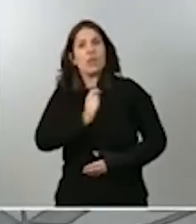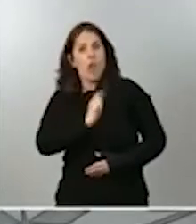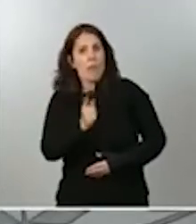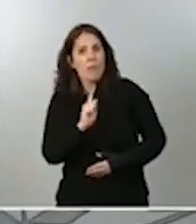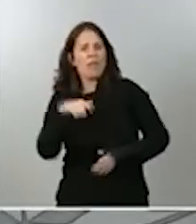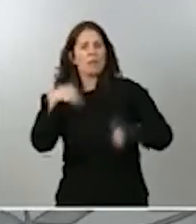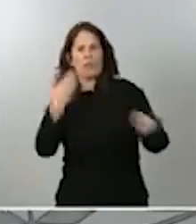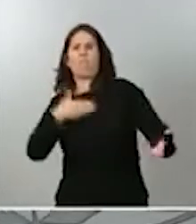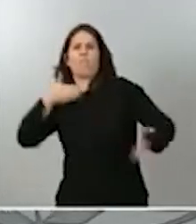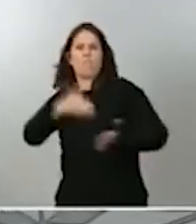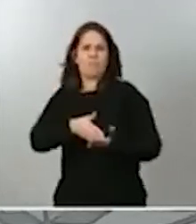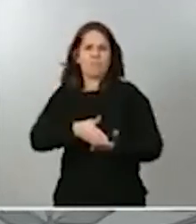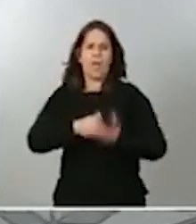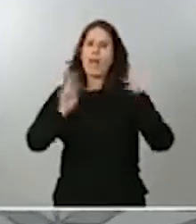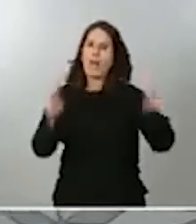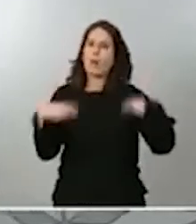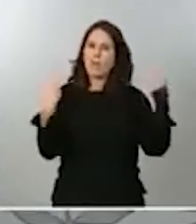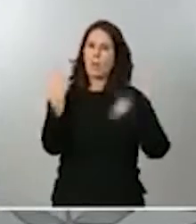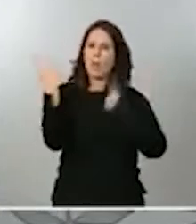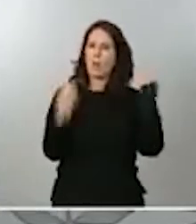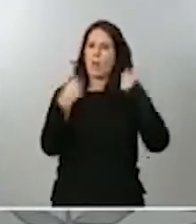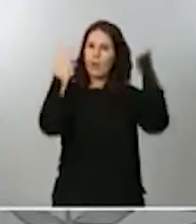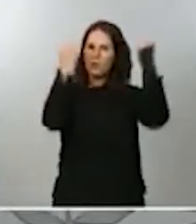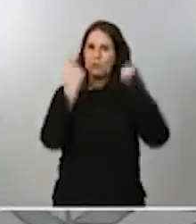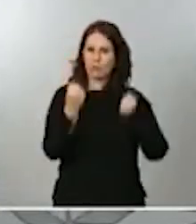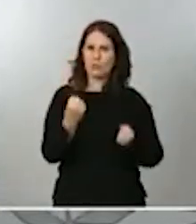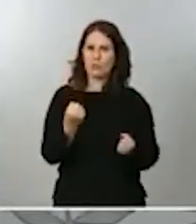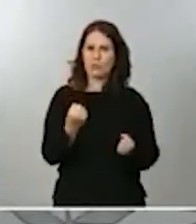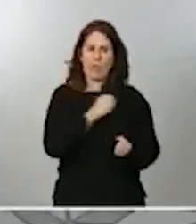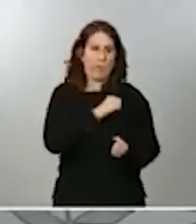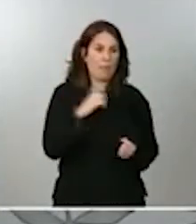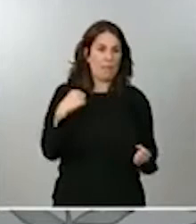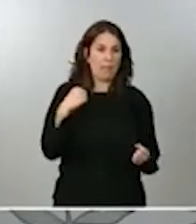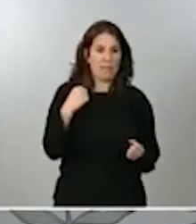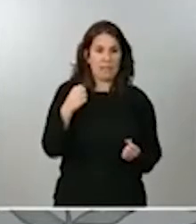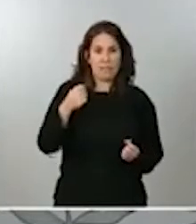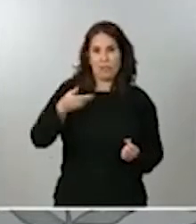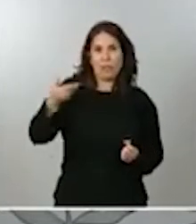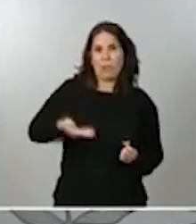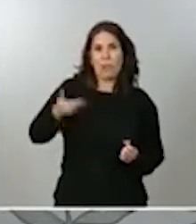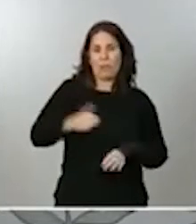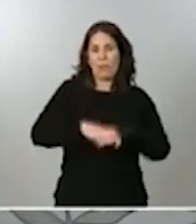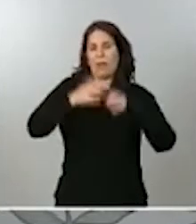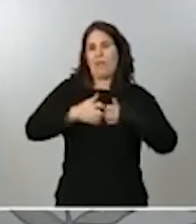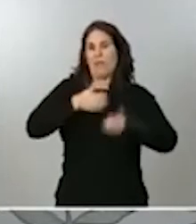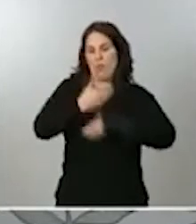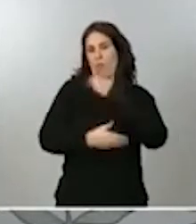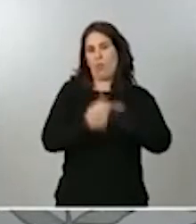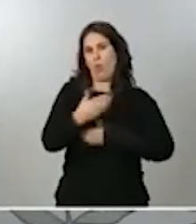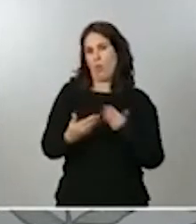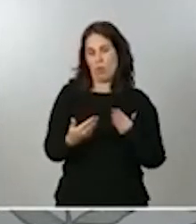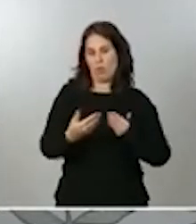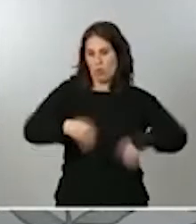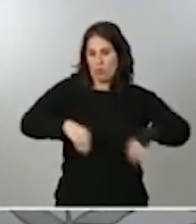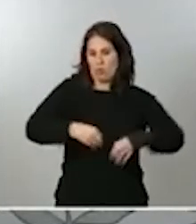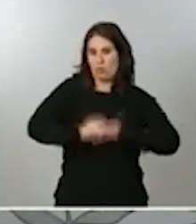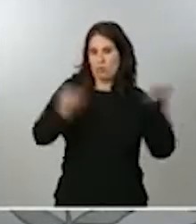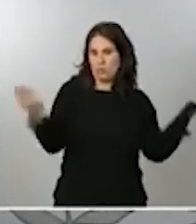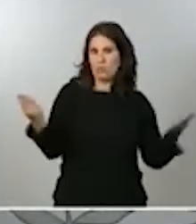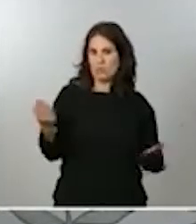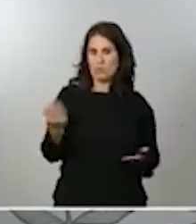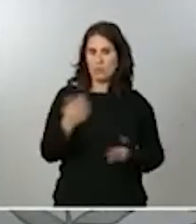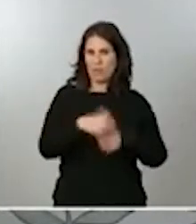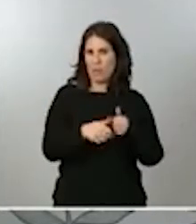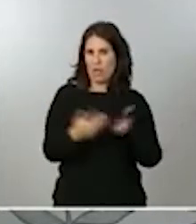de determinados órganos independientes, fundamentales para el funcionamiento normalizado de nuestra democracia.